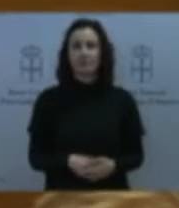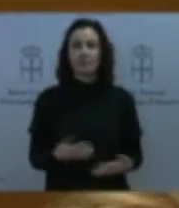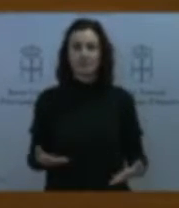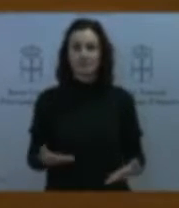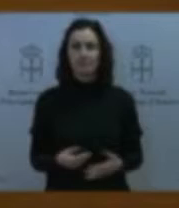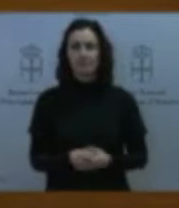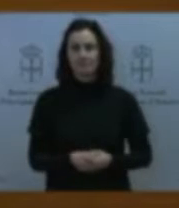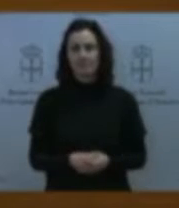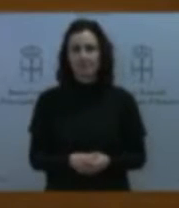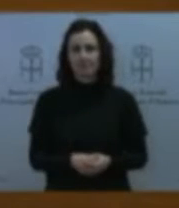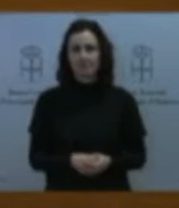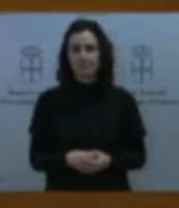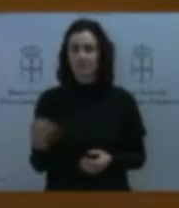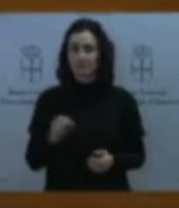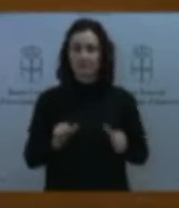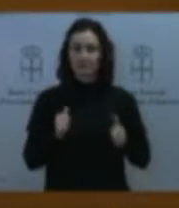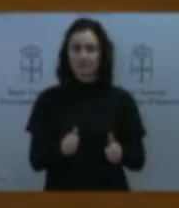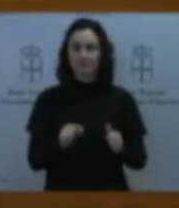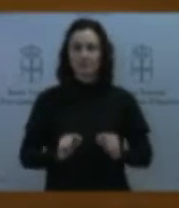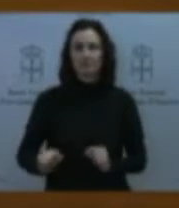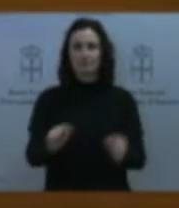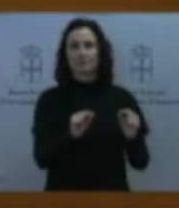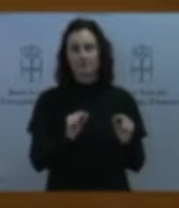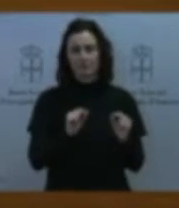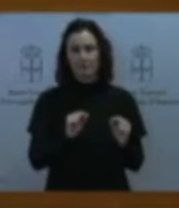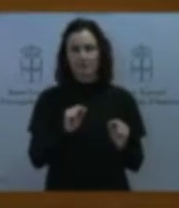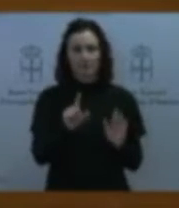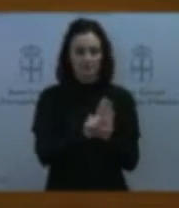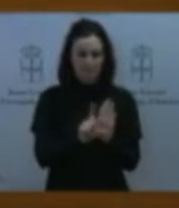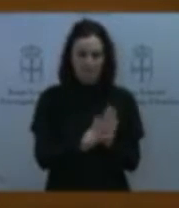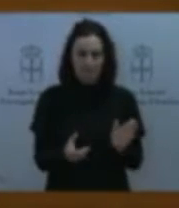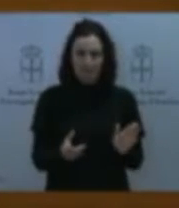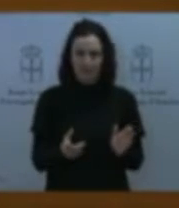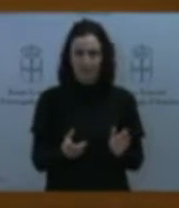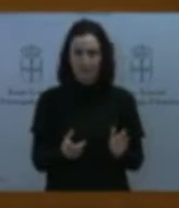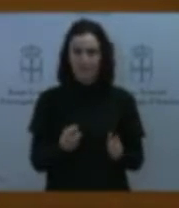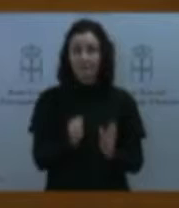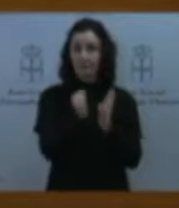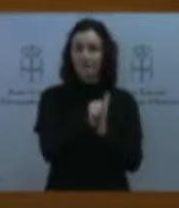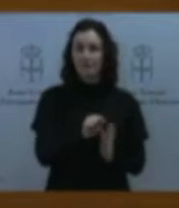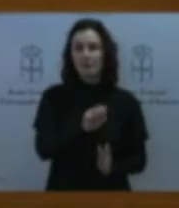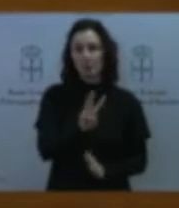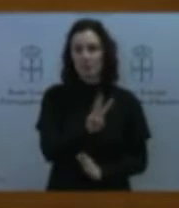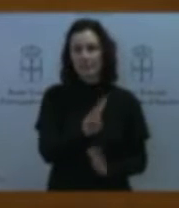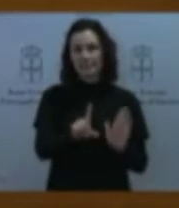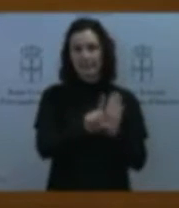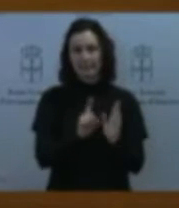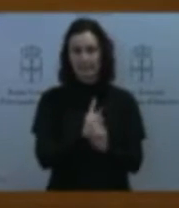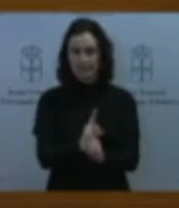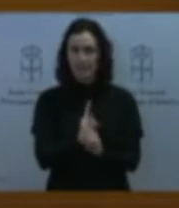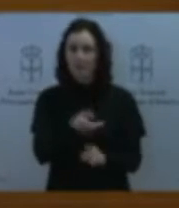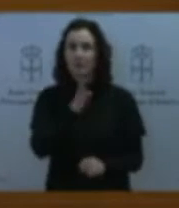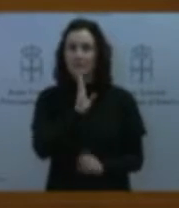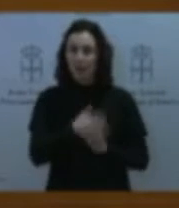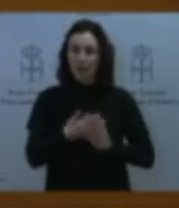debate jurídico. En el debate jurídico, el artículo 13 de esta Ley de Transportes que aprobamos fija como